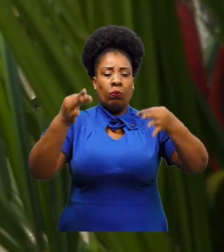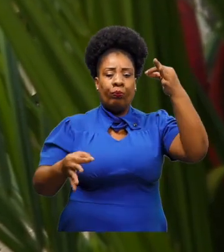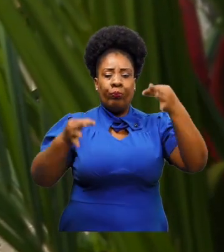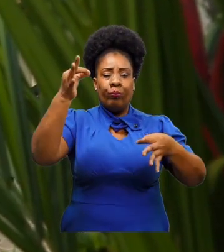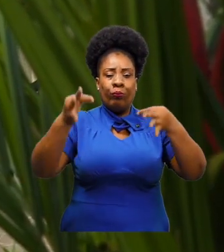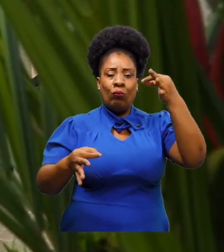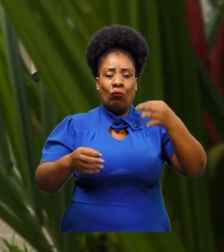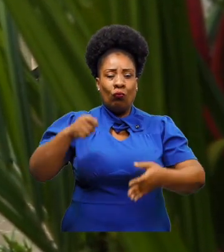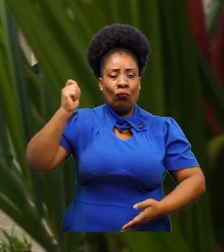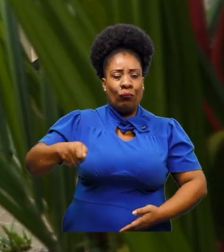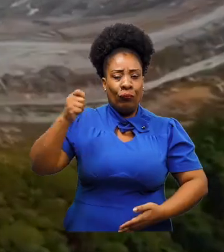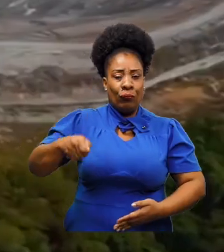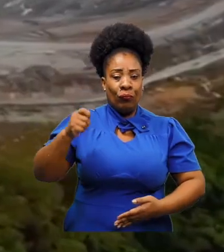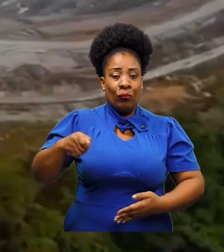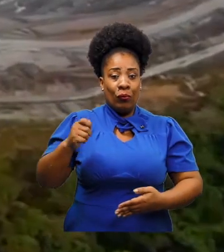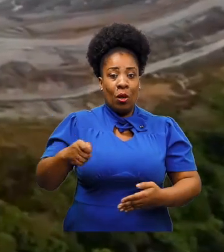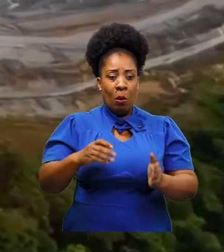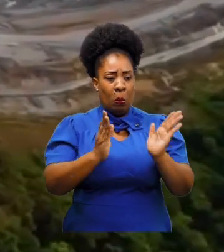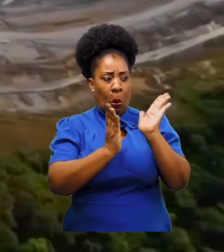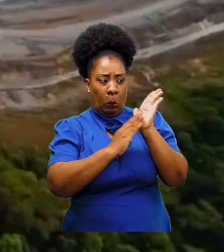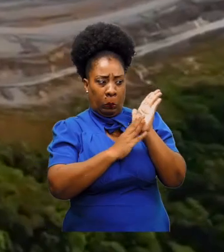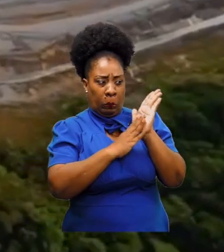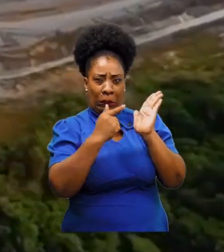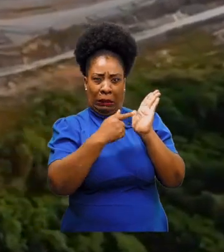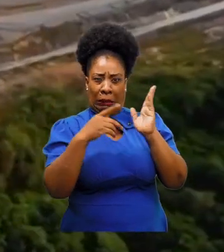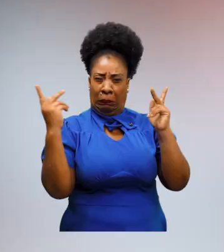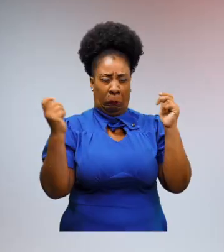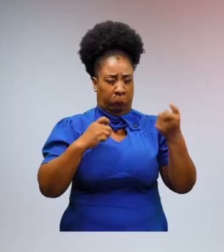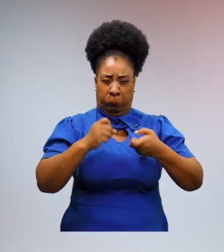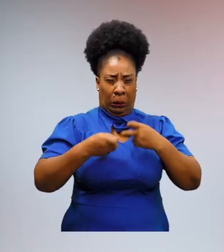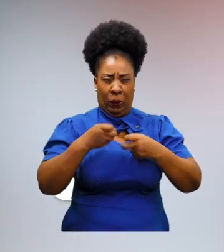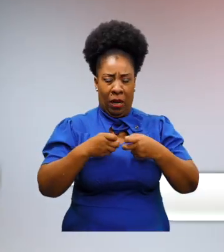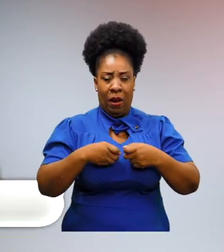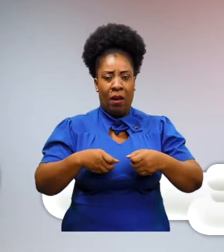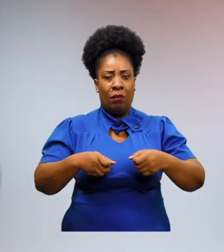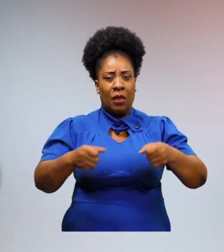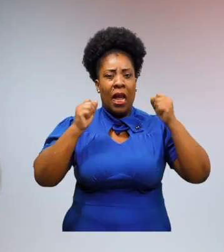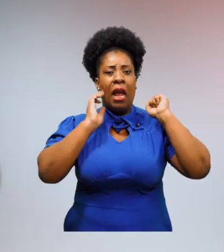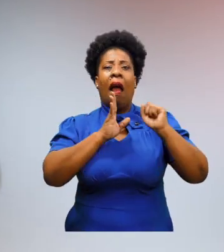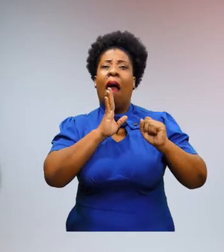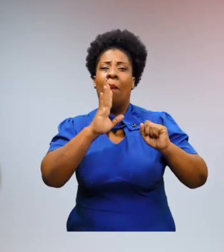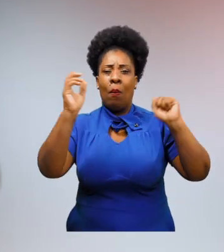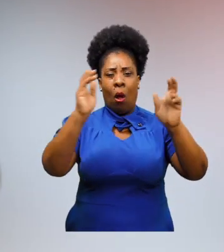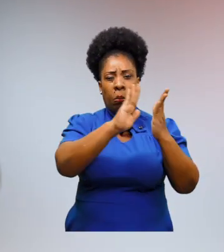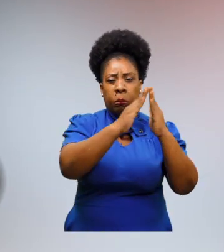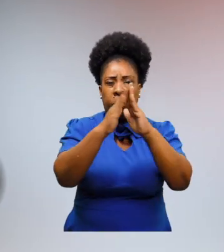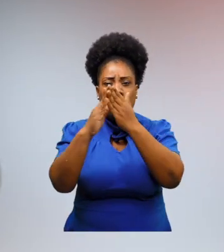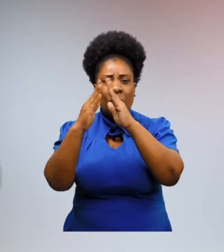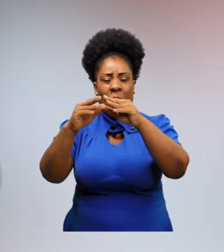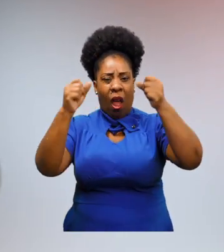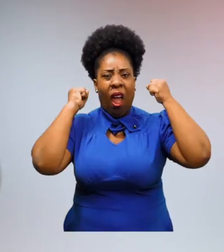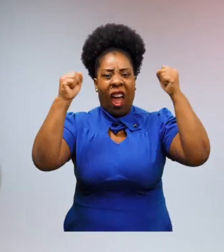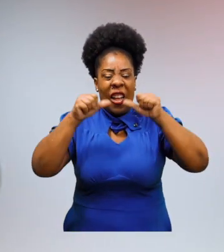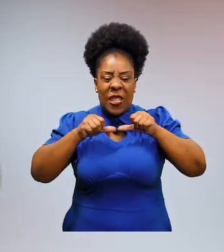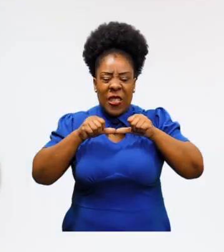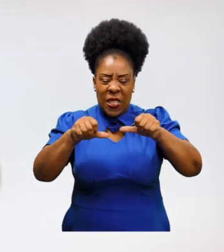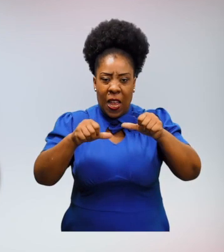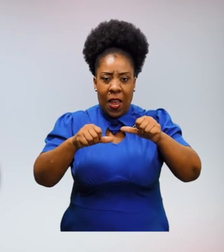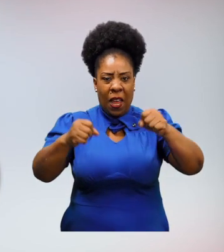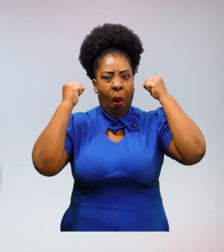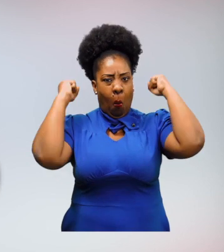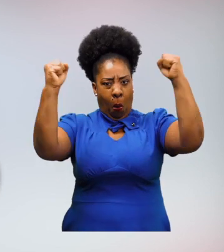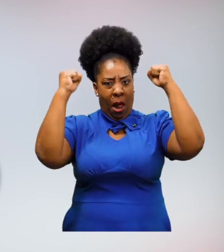de la Corte Suprema de Justicia. Por el polémico contrato minero. Llamamos al pueblo a sostener las acciones de la calle